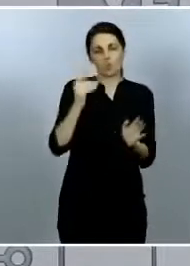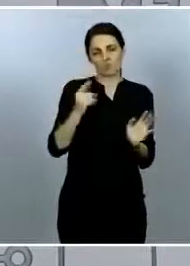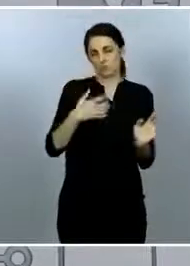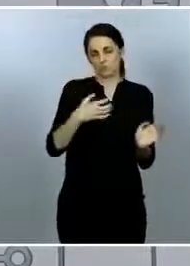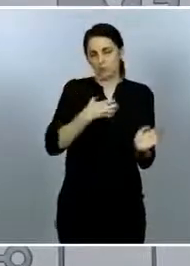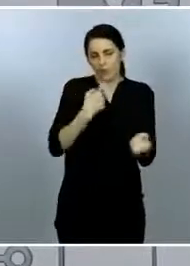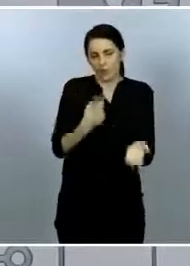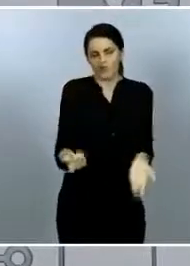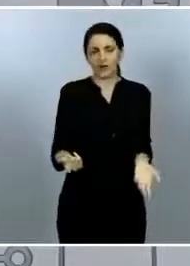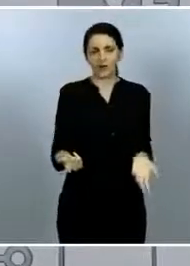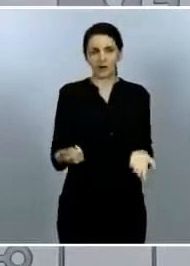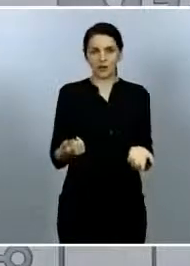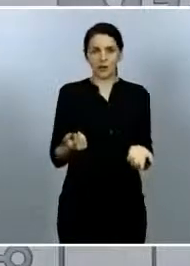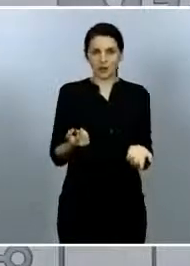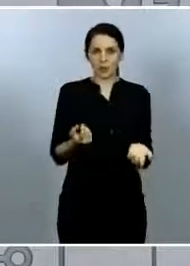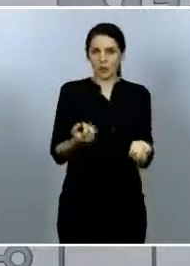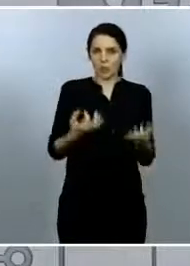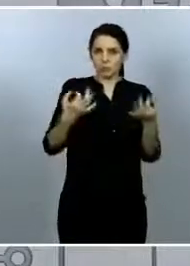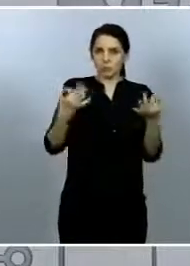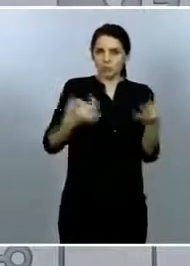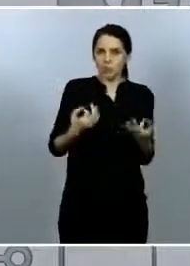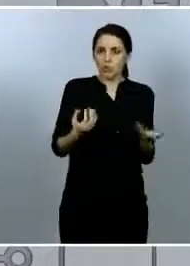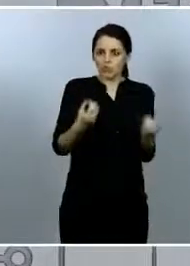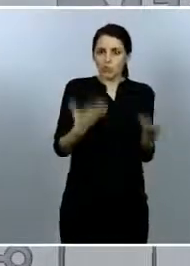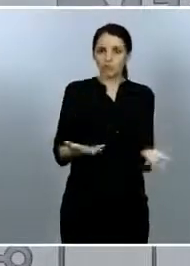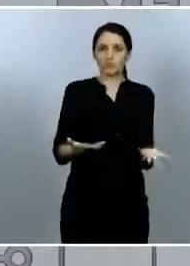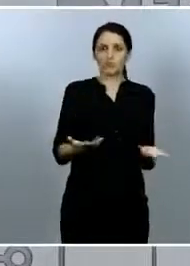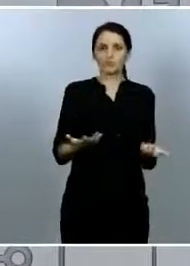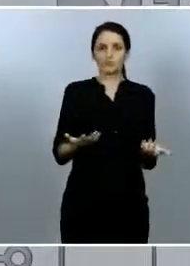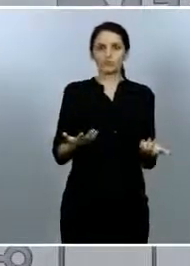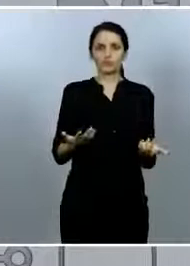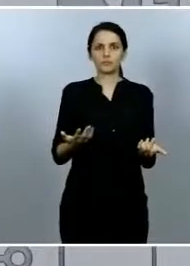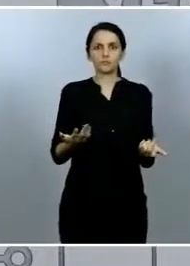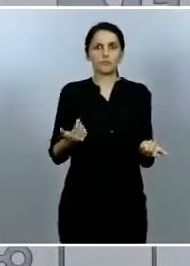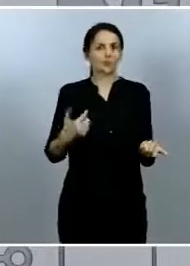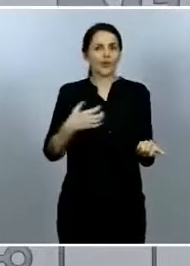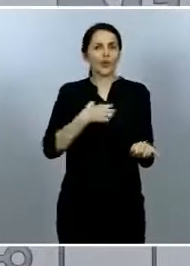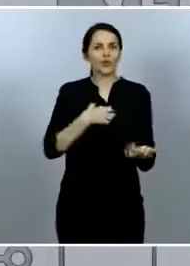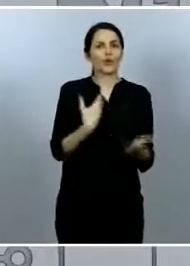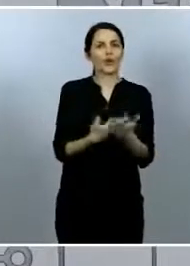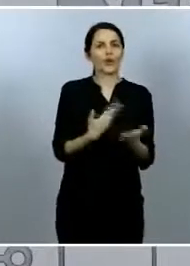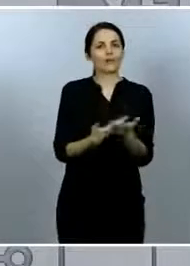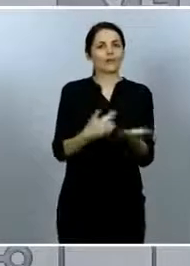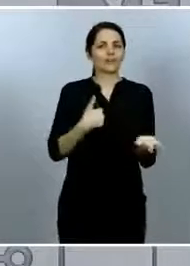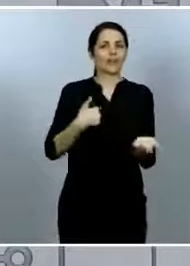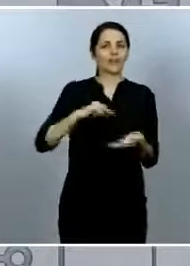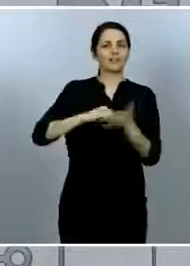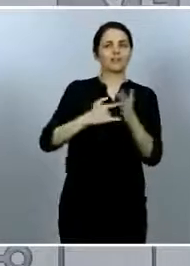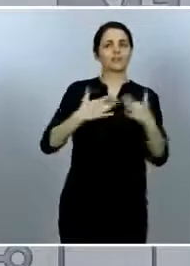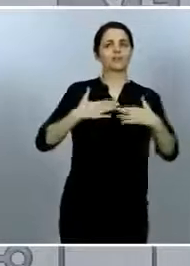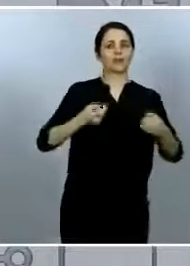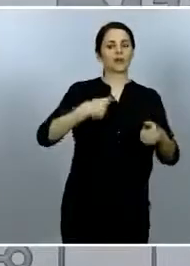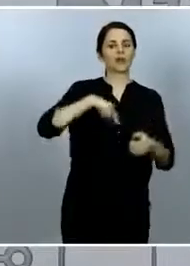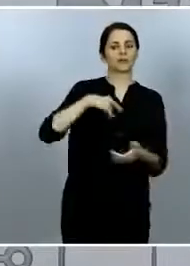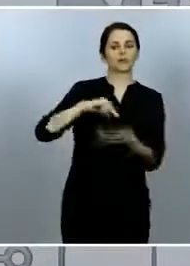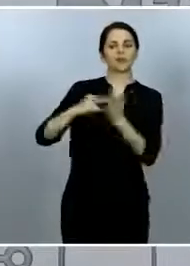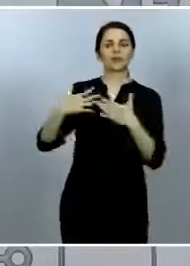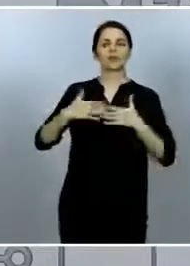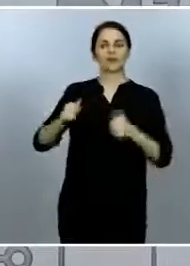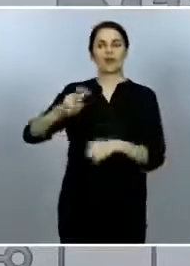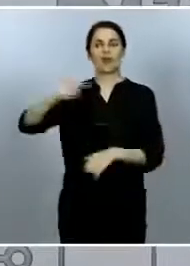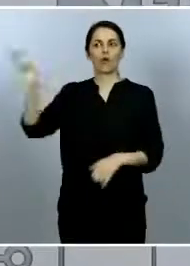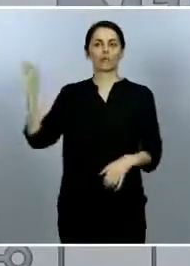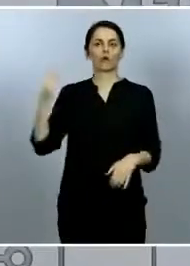pero tampoco creo que nadie pueda garantizar si el nuestro es mejor o peor que otro que aparentemente sea similar sabemos que hacemos un esfuerzo muy